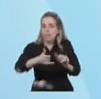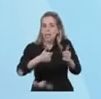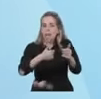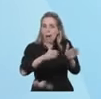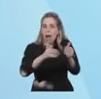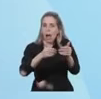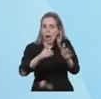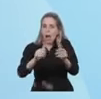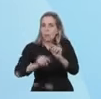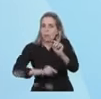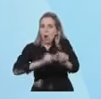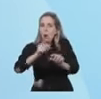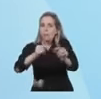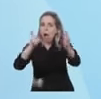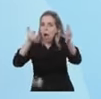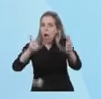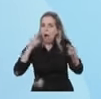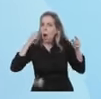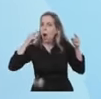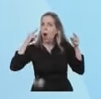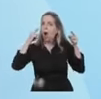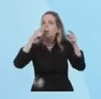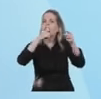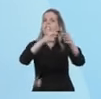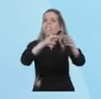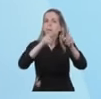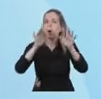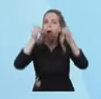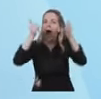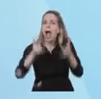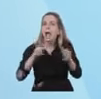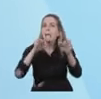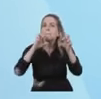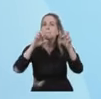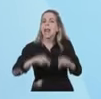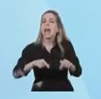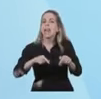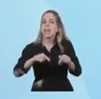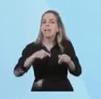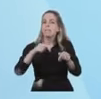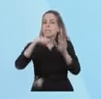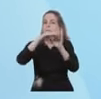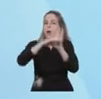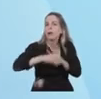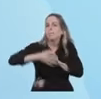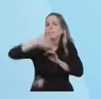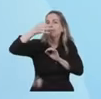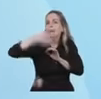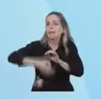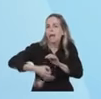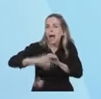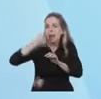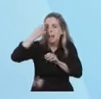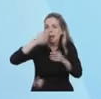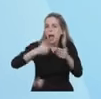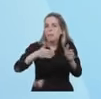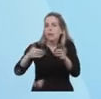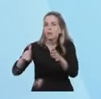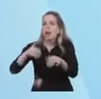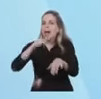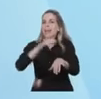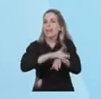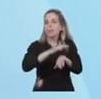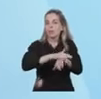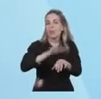Tenemos un horizonte. Tenemos un plan de aperturas responsables. El decreto de necesidad y